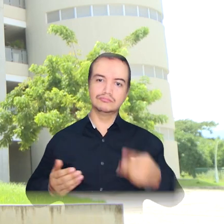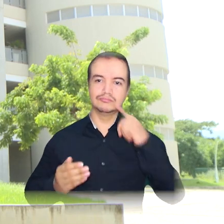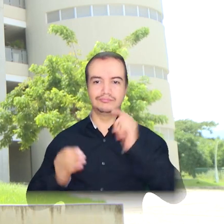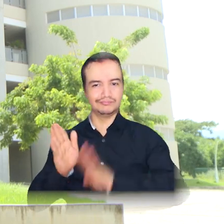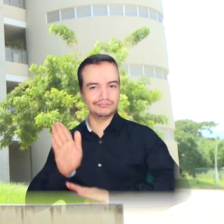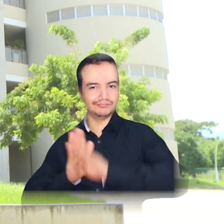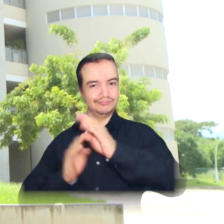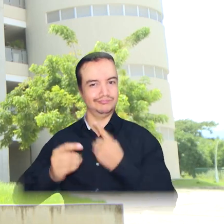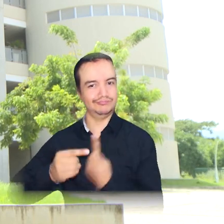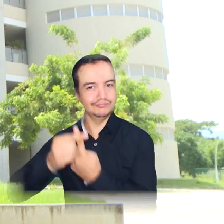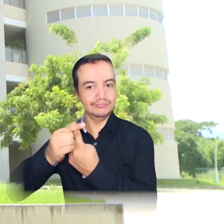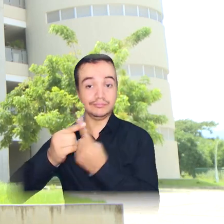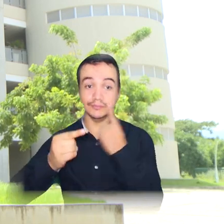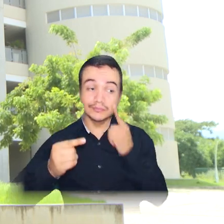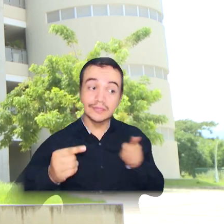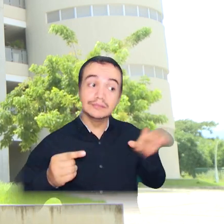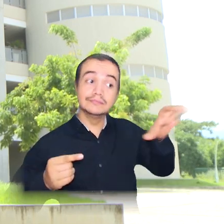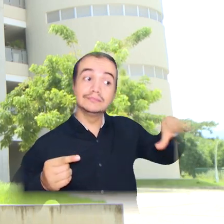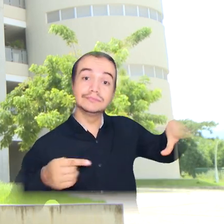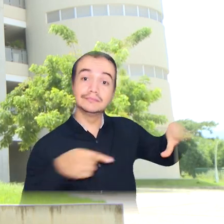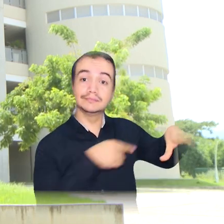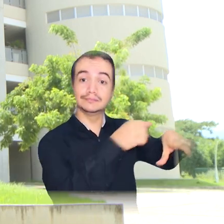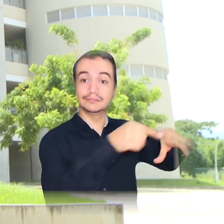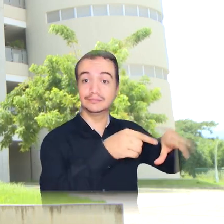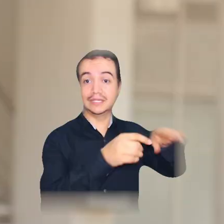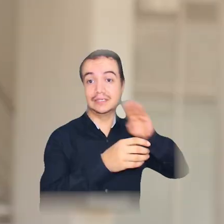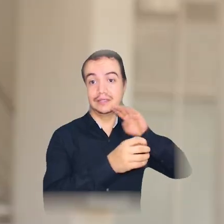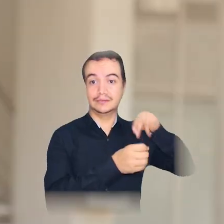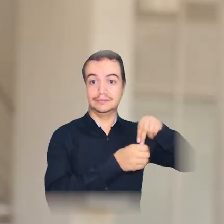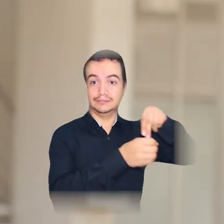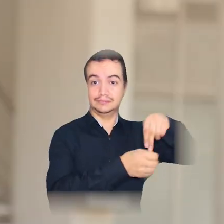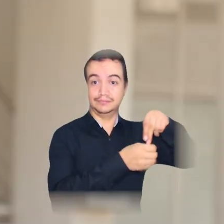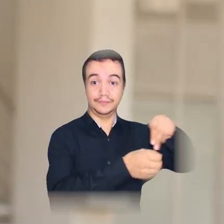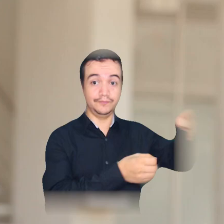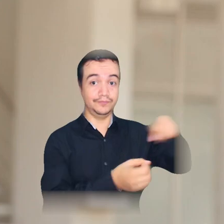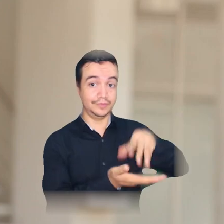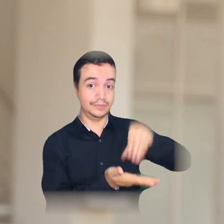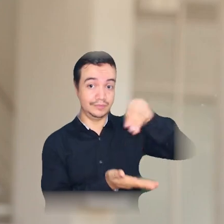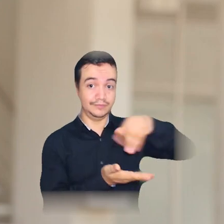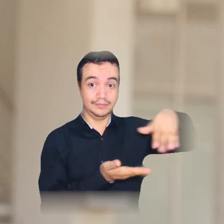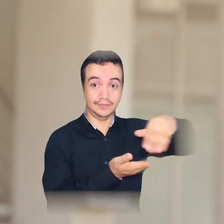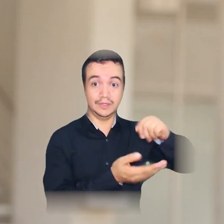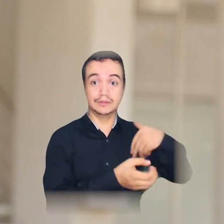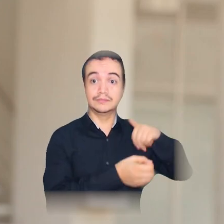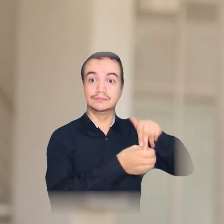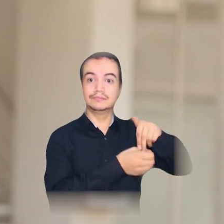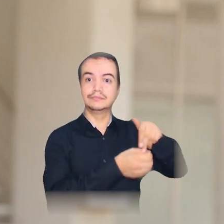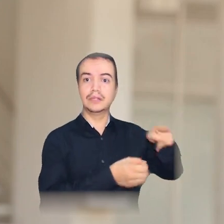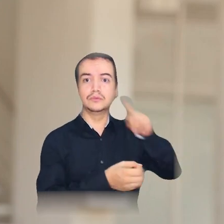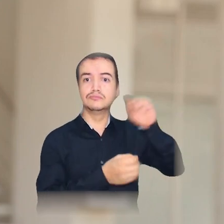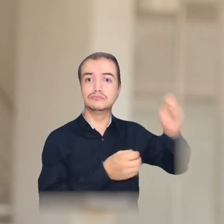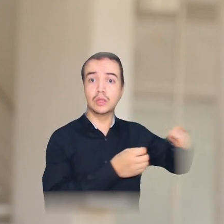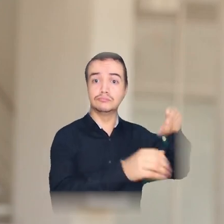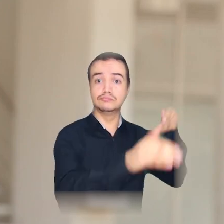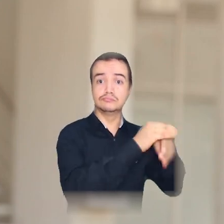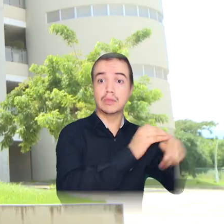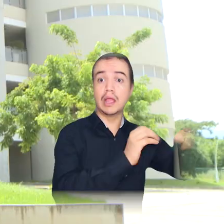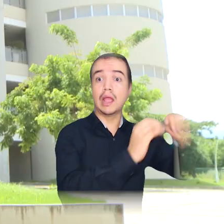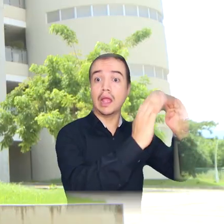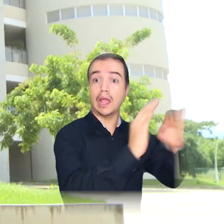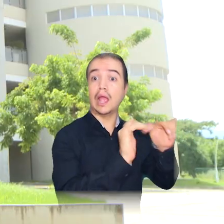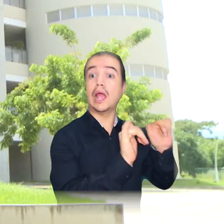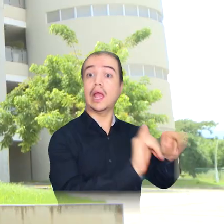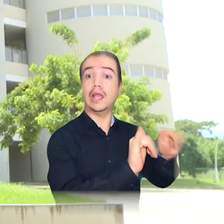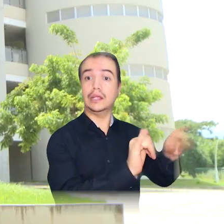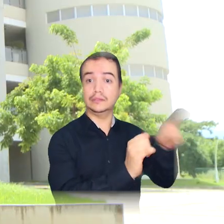entrega del Campus Digital Murumuque a estudiantes indígenas de la Sierra Nevada de Santa Marta, quienes podrán tomar sus clases virtuales